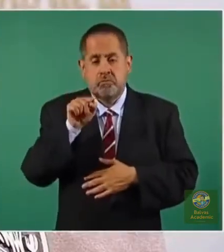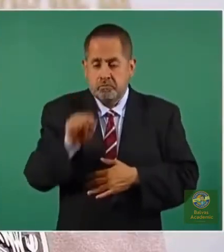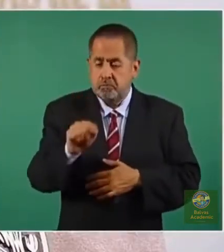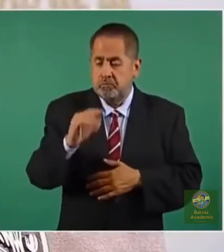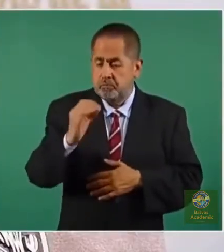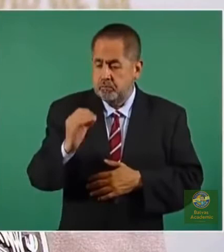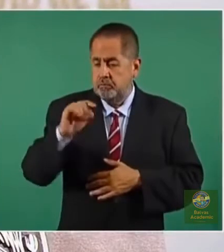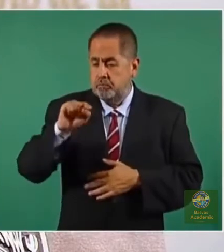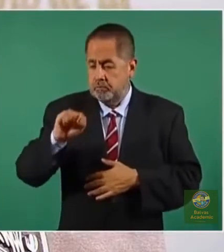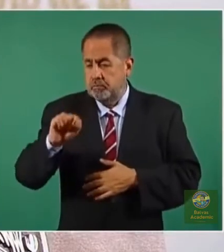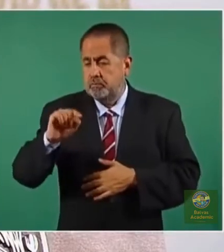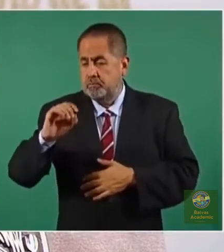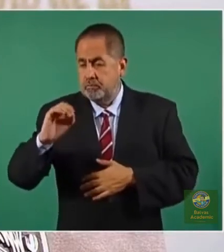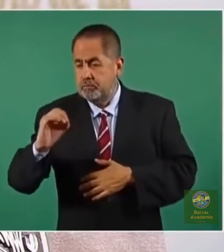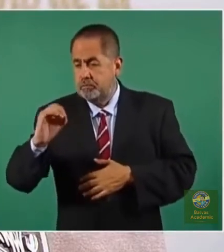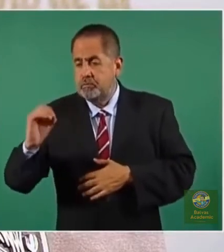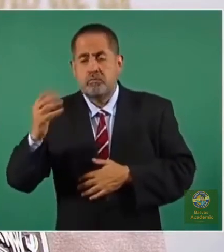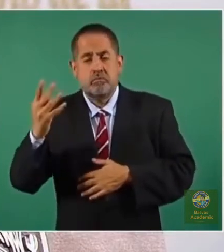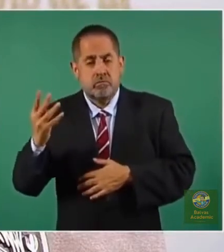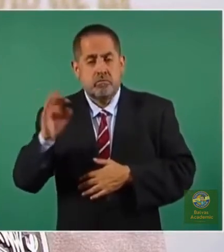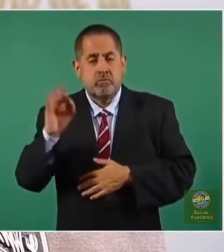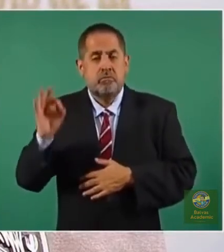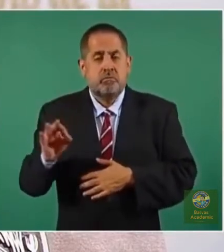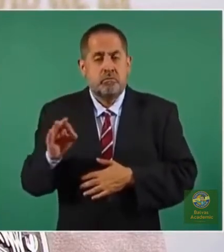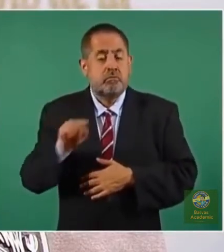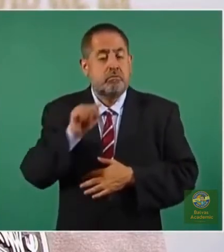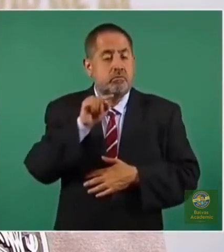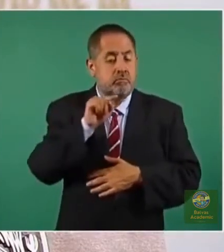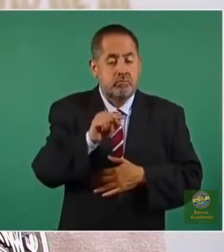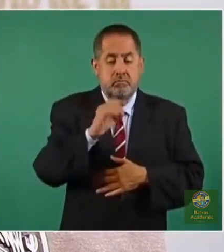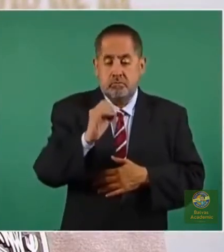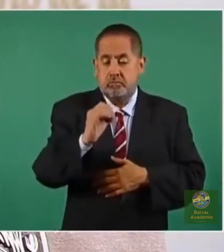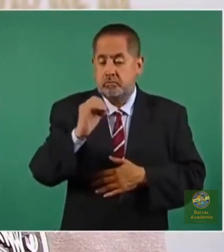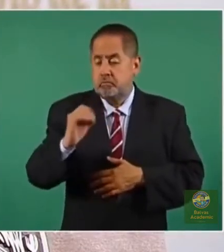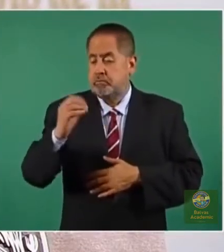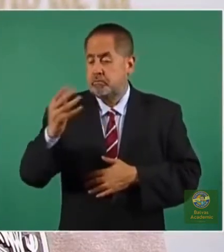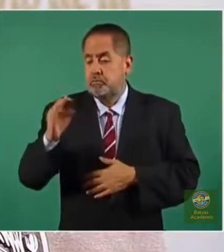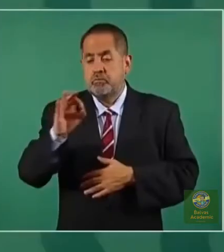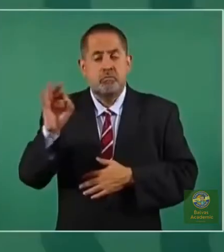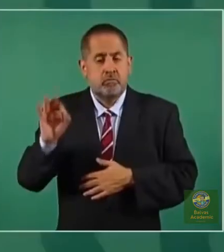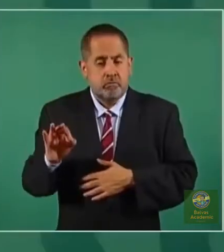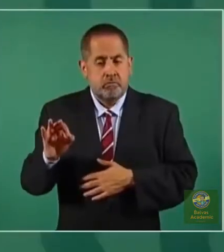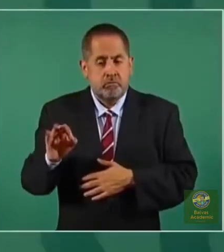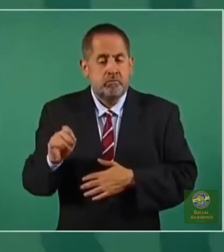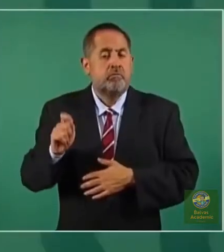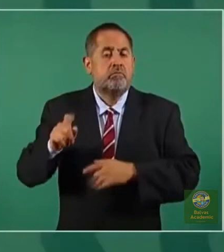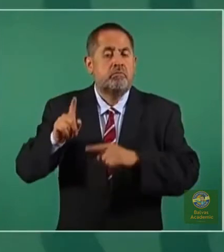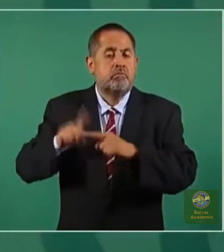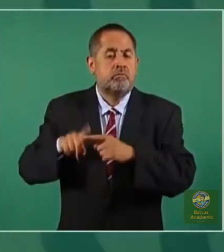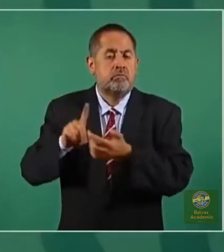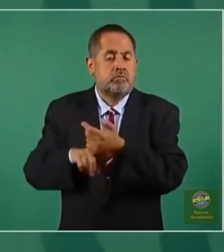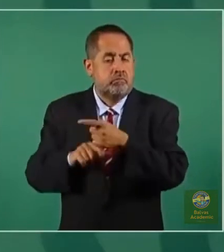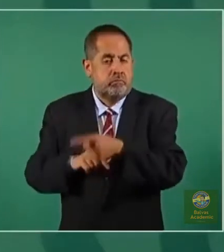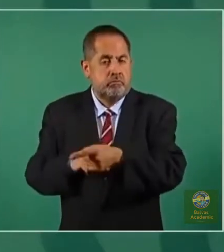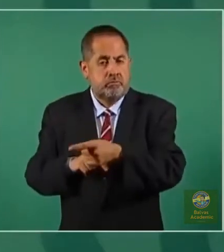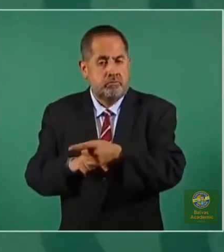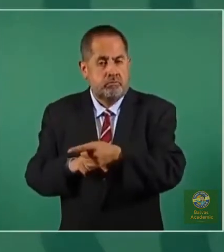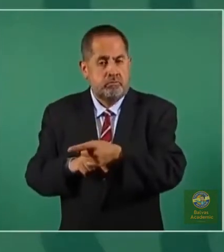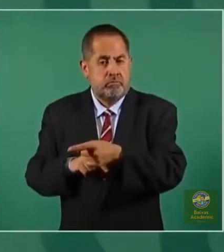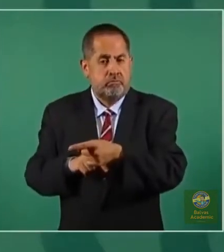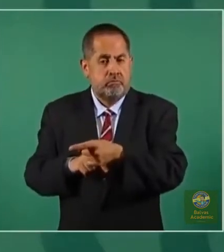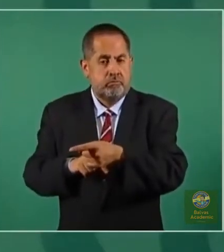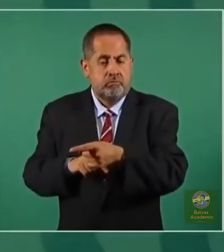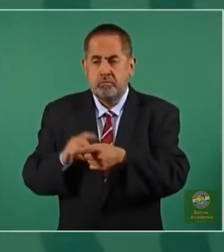.004 ciento, 0.004 ciento tienen alguna